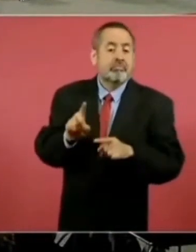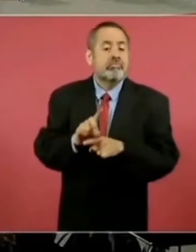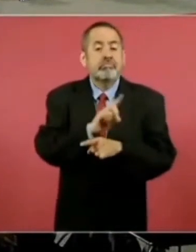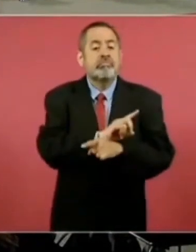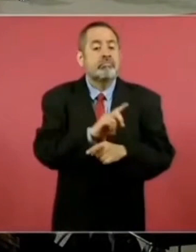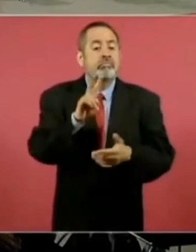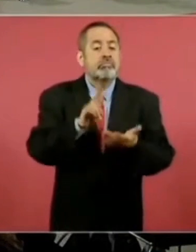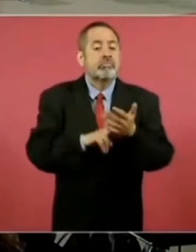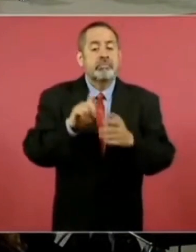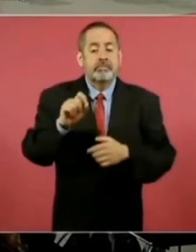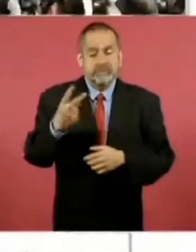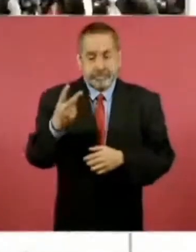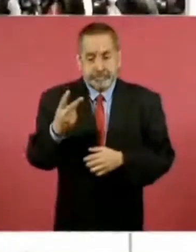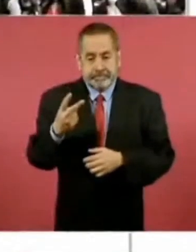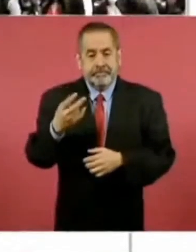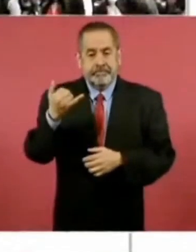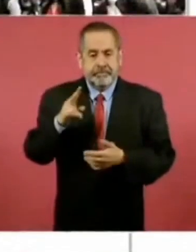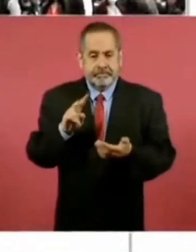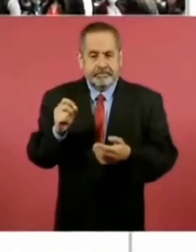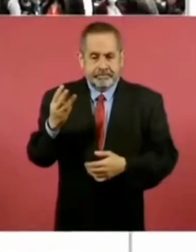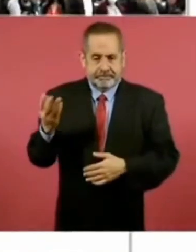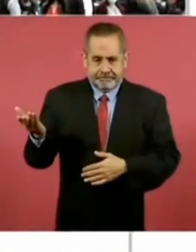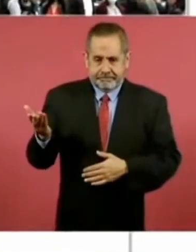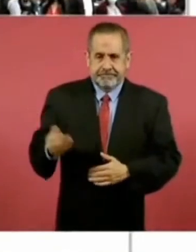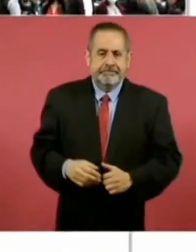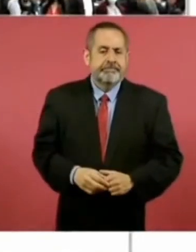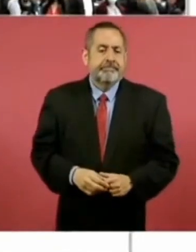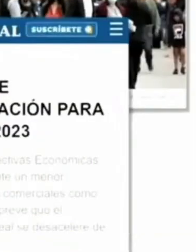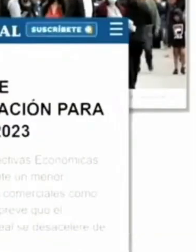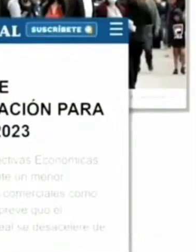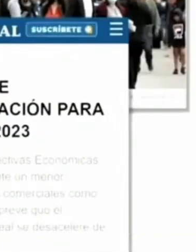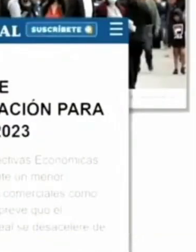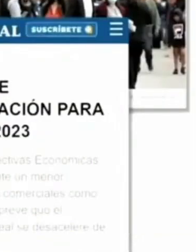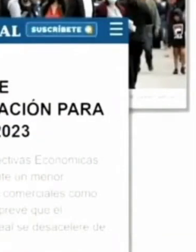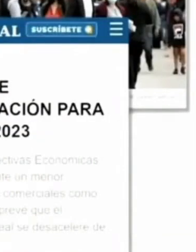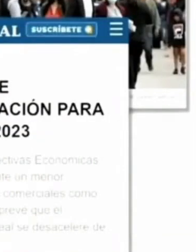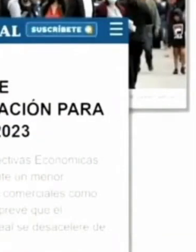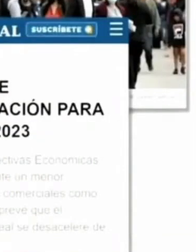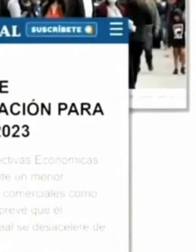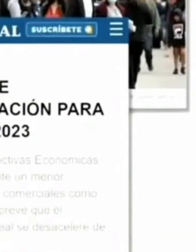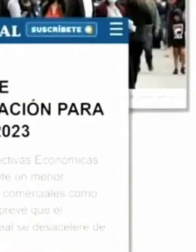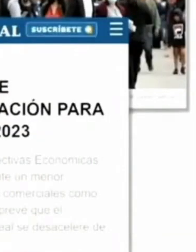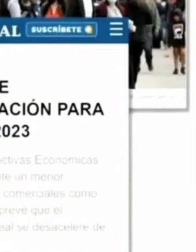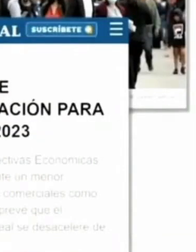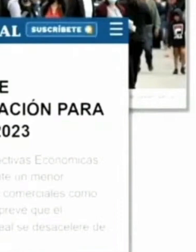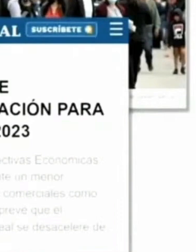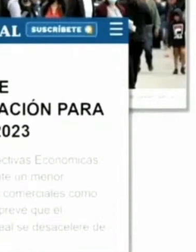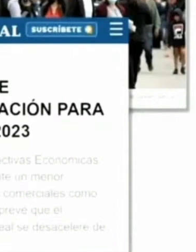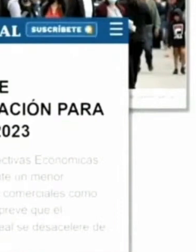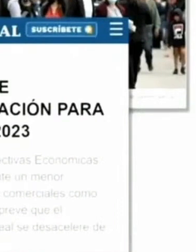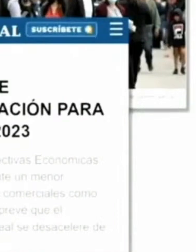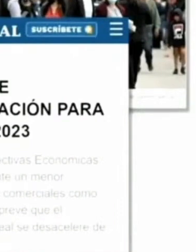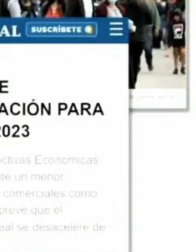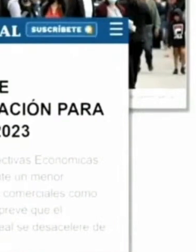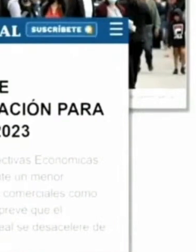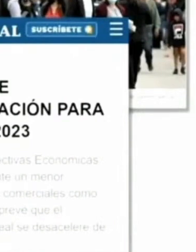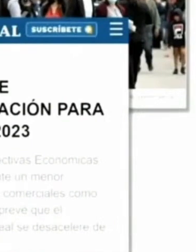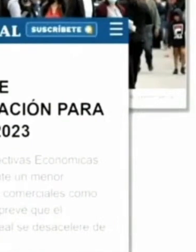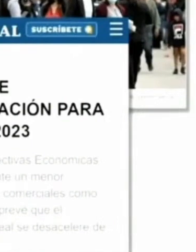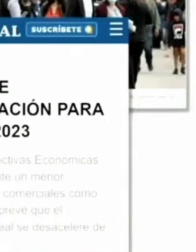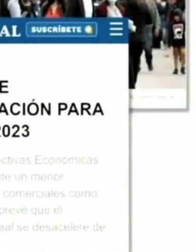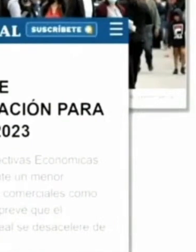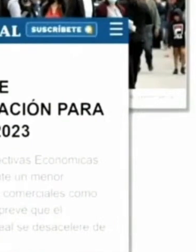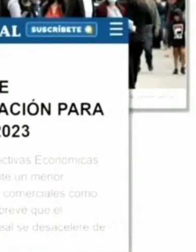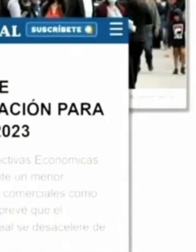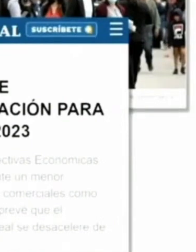y principios de 2023. Por ejemplo, el Fondo Monetario Internacional aseguró que México crecería en 2023